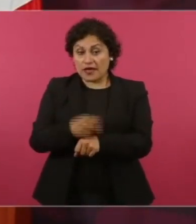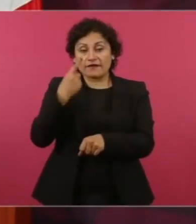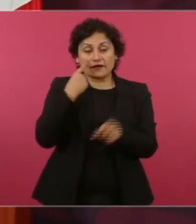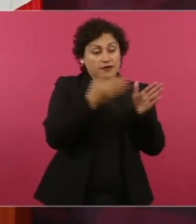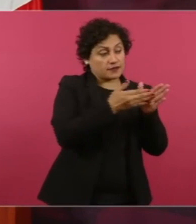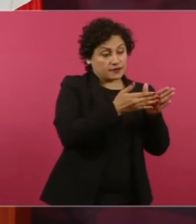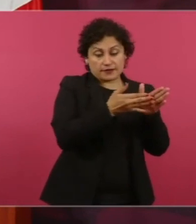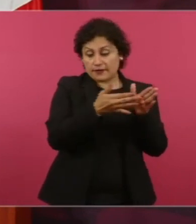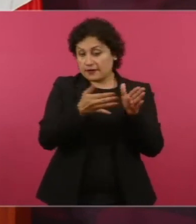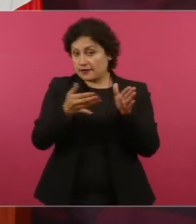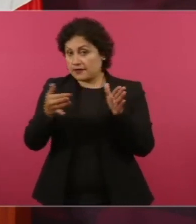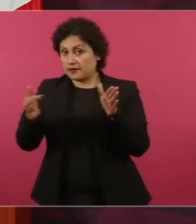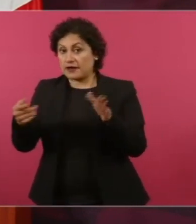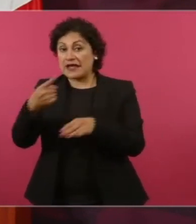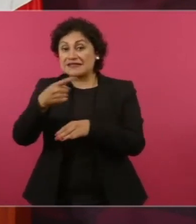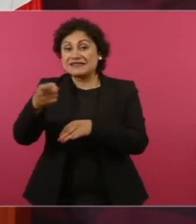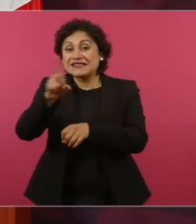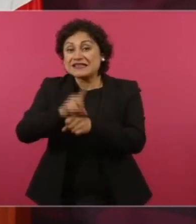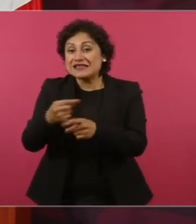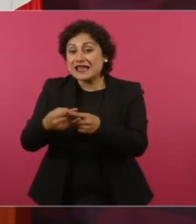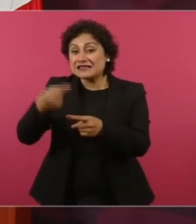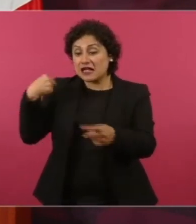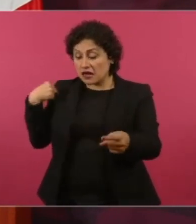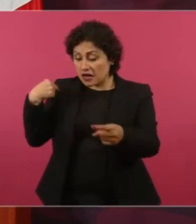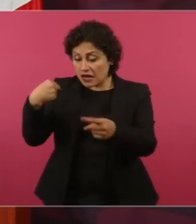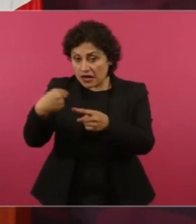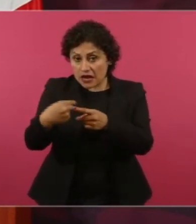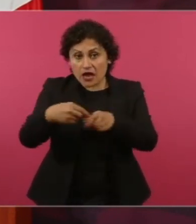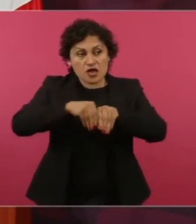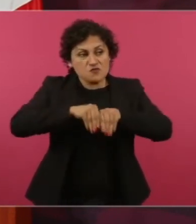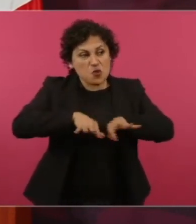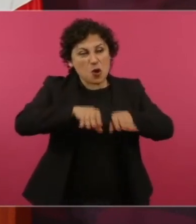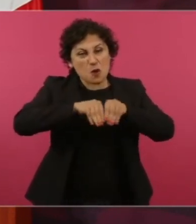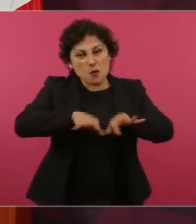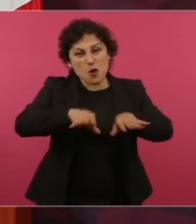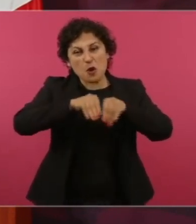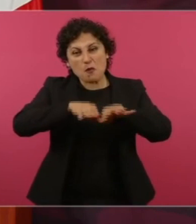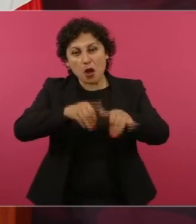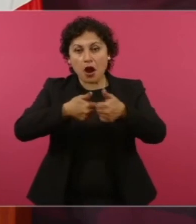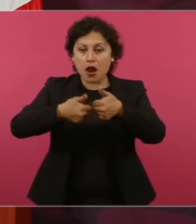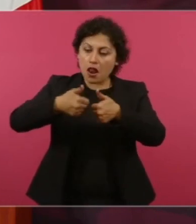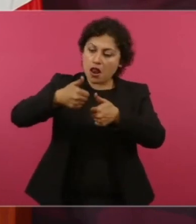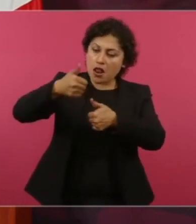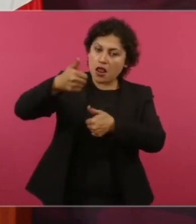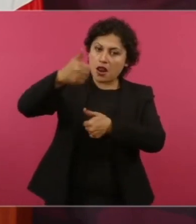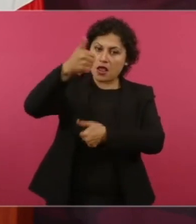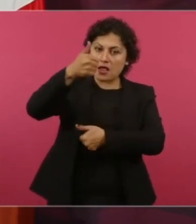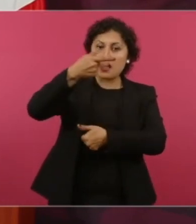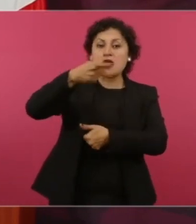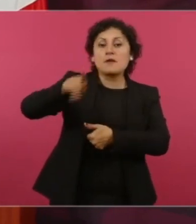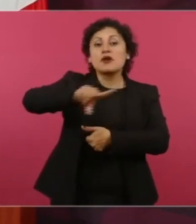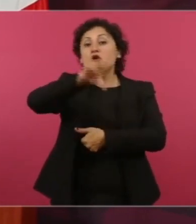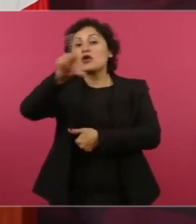estaba, cien días antes, bueno, y así ofrece